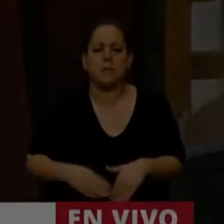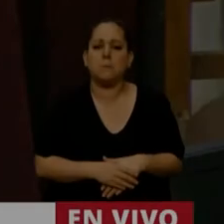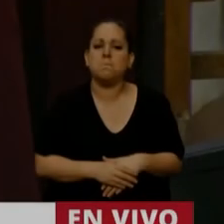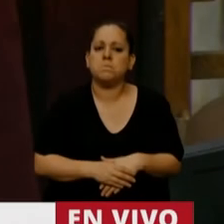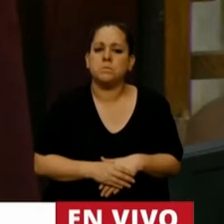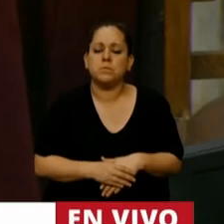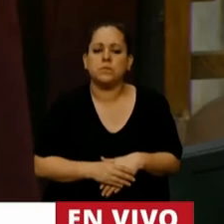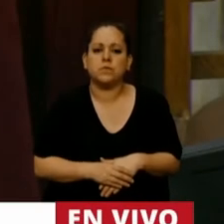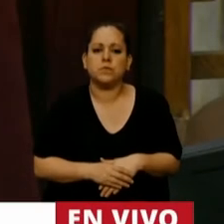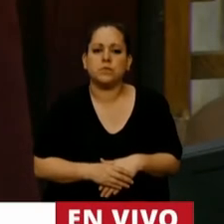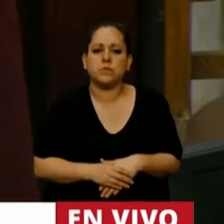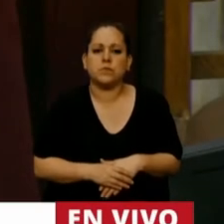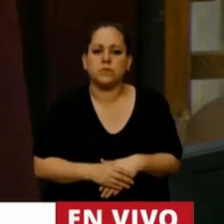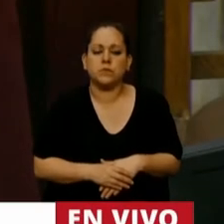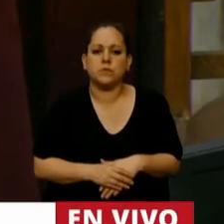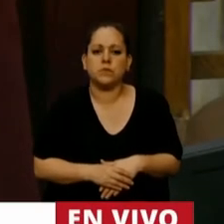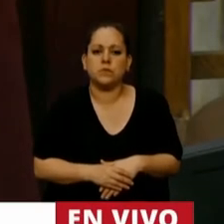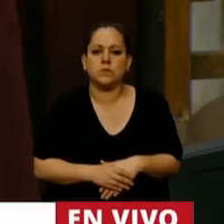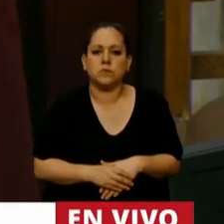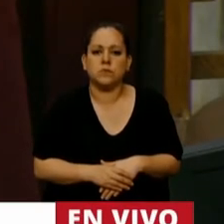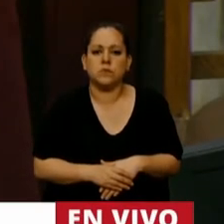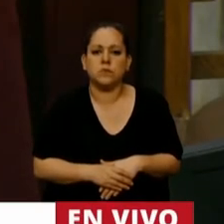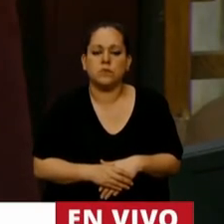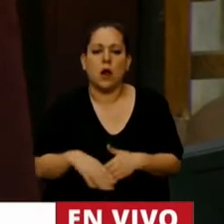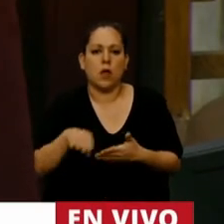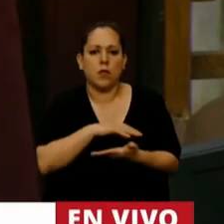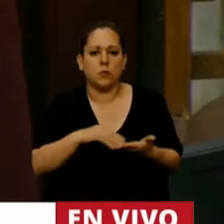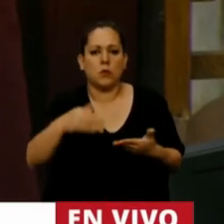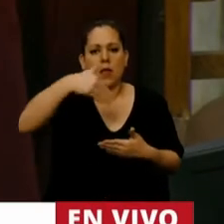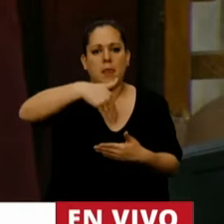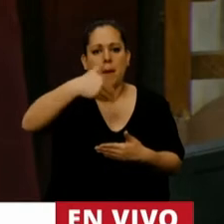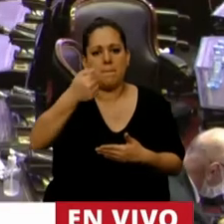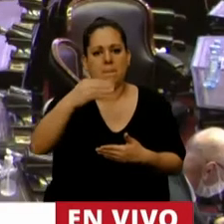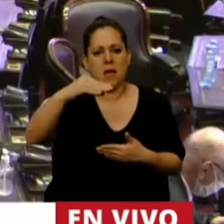Tiene la palabra la diputada Mónica Macha.